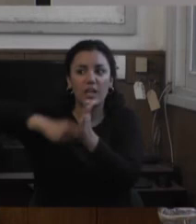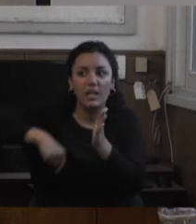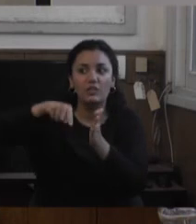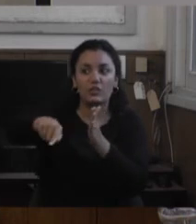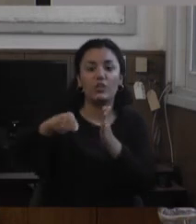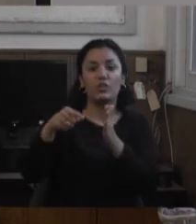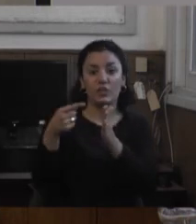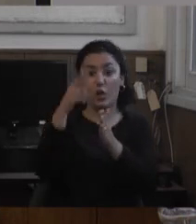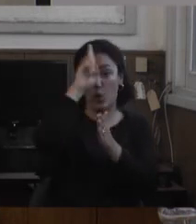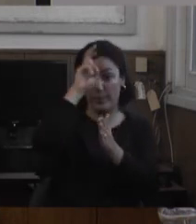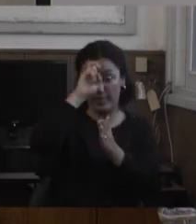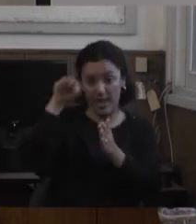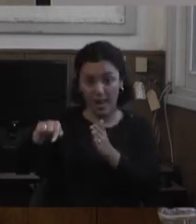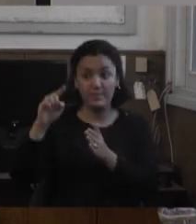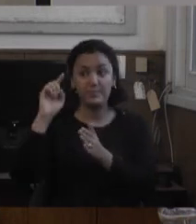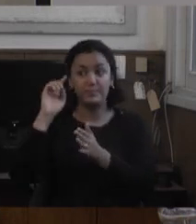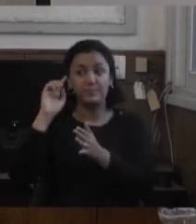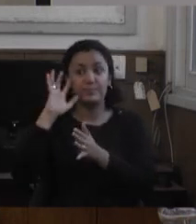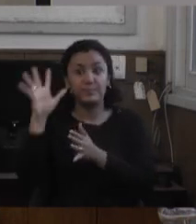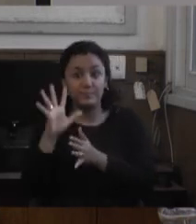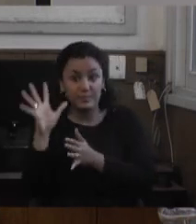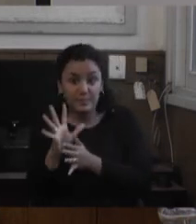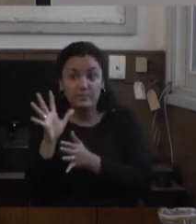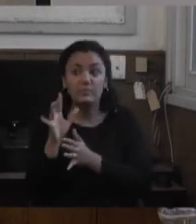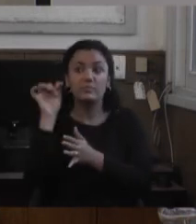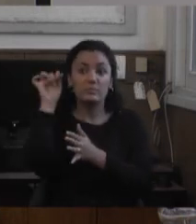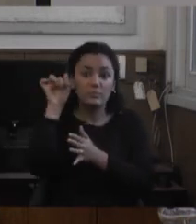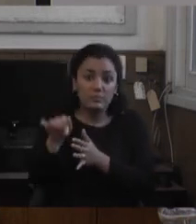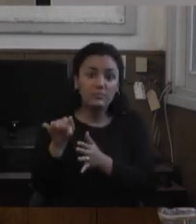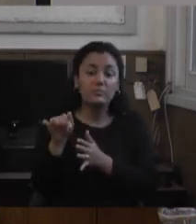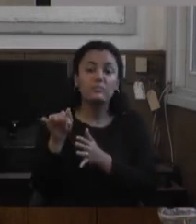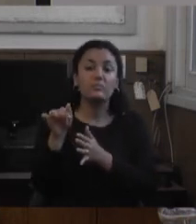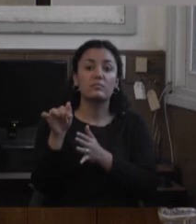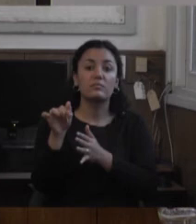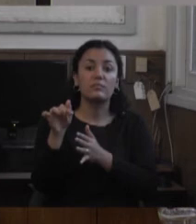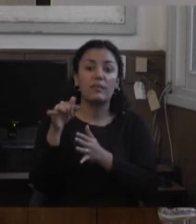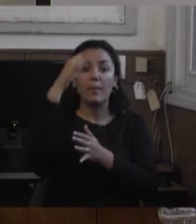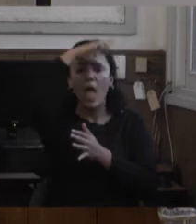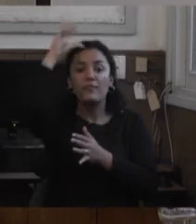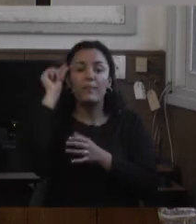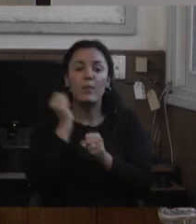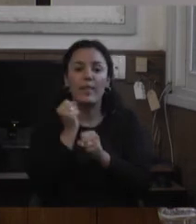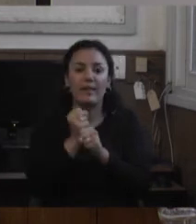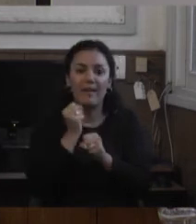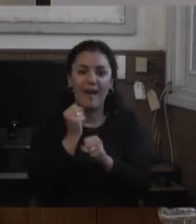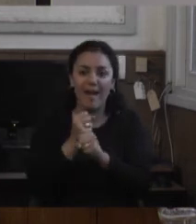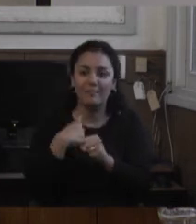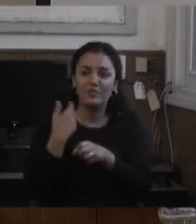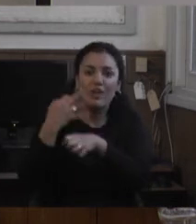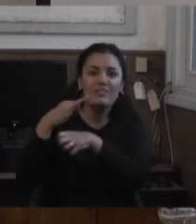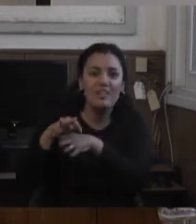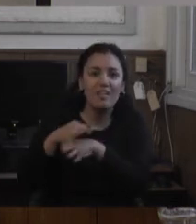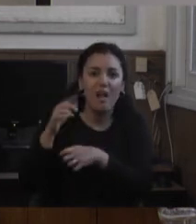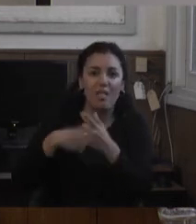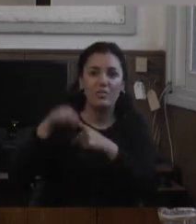neuropsiquiátrico para capacitar a los enfermeros mientras estoy trabajando con los enfermeros veo pasar a alguien y me salió del alma